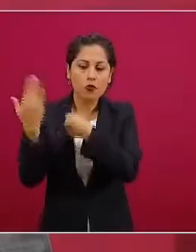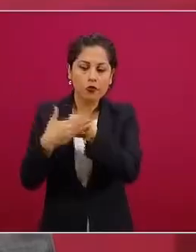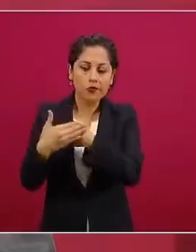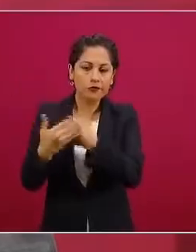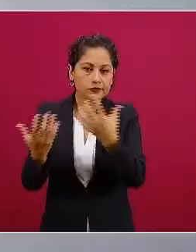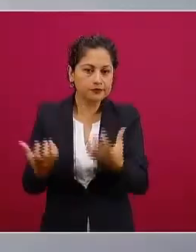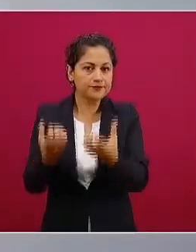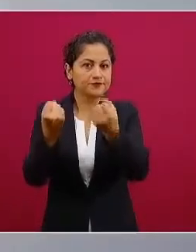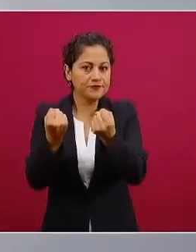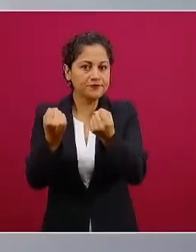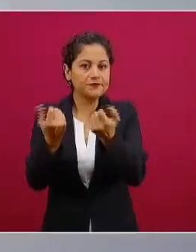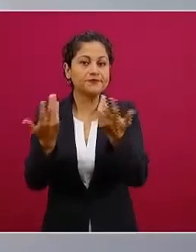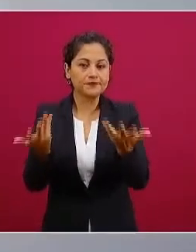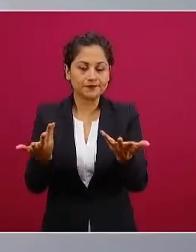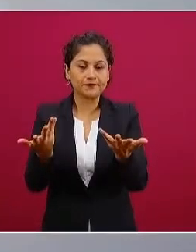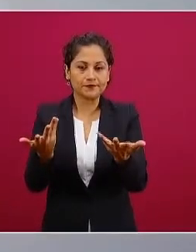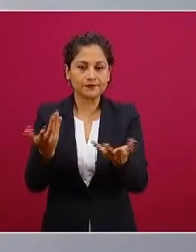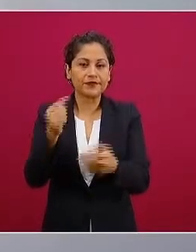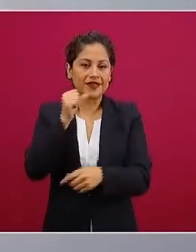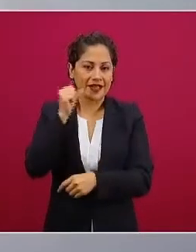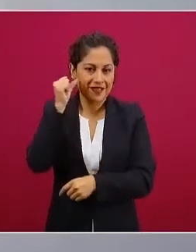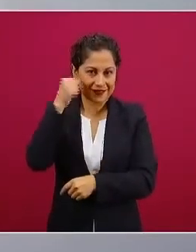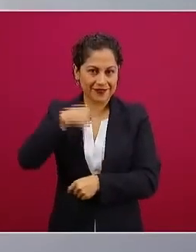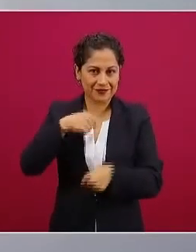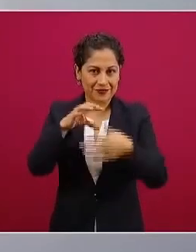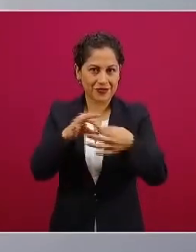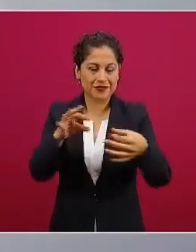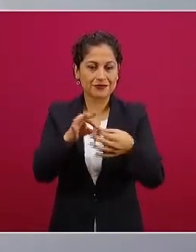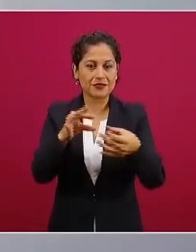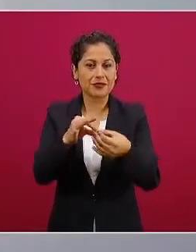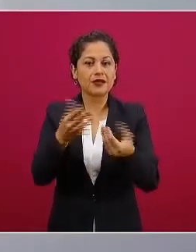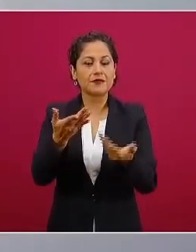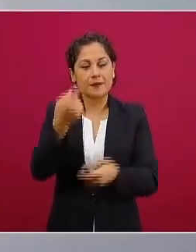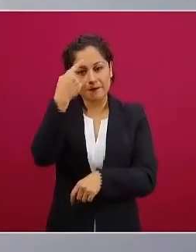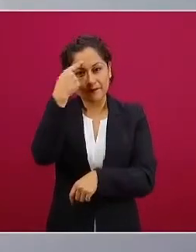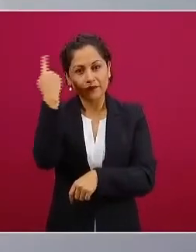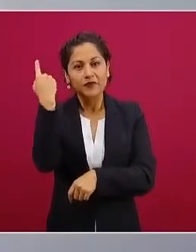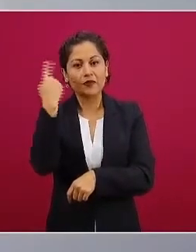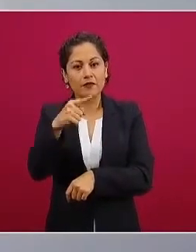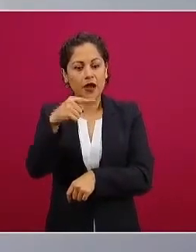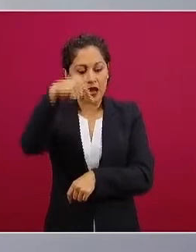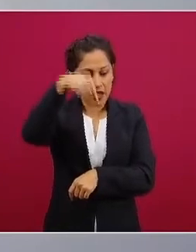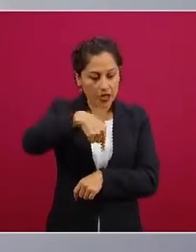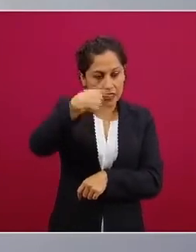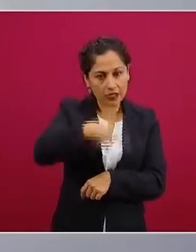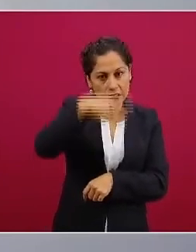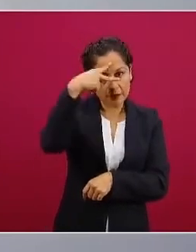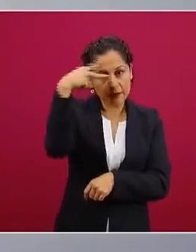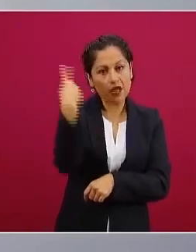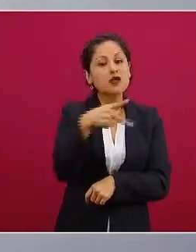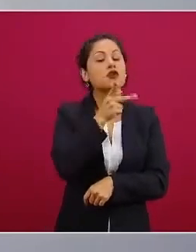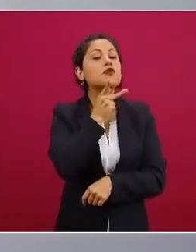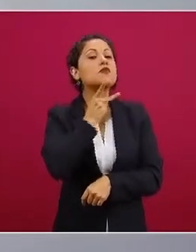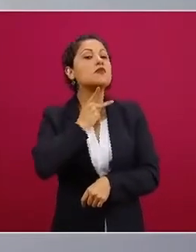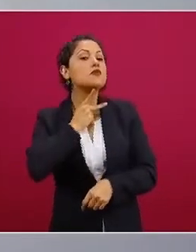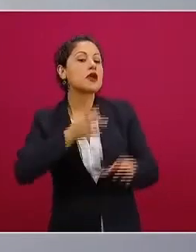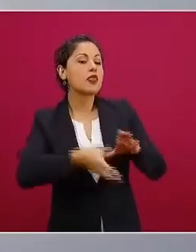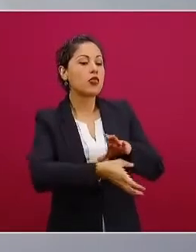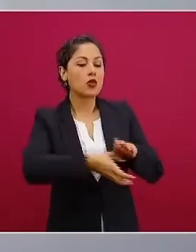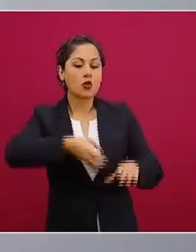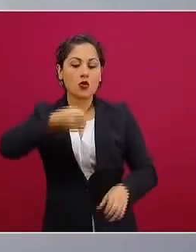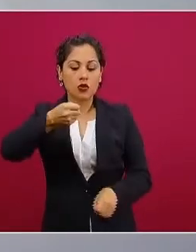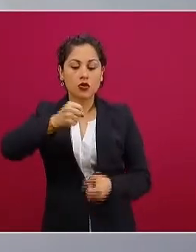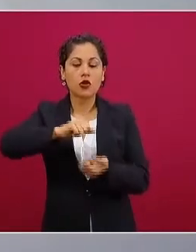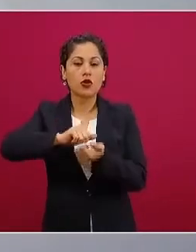en refinar más petróleo crudo en nuestro